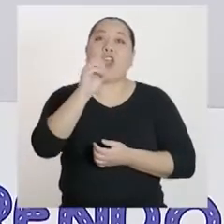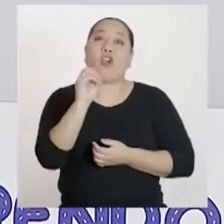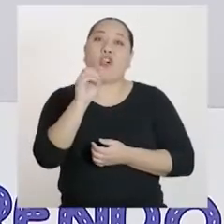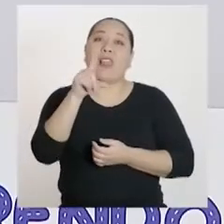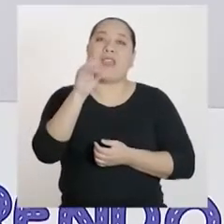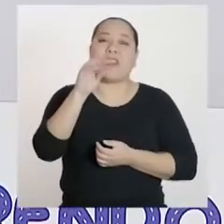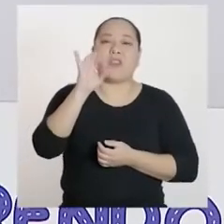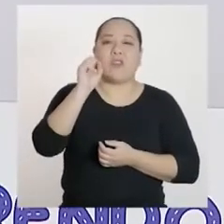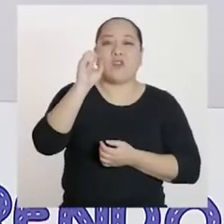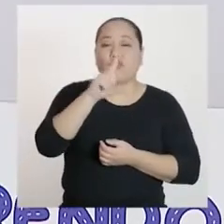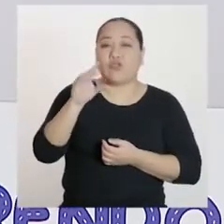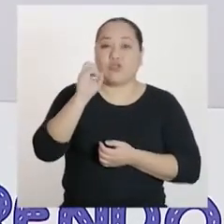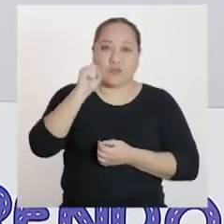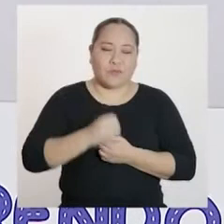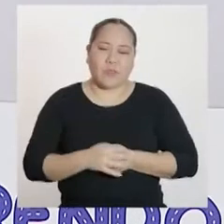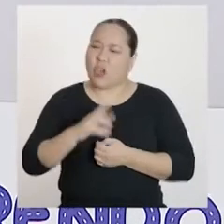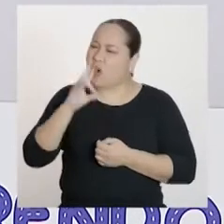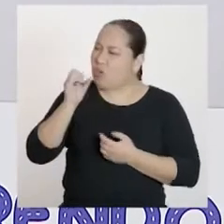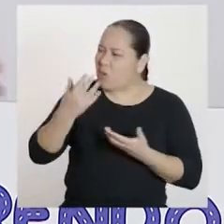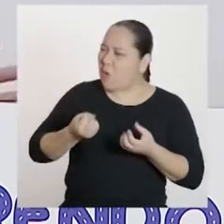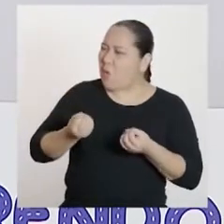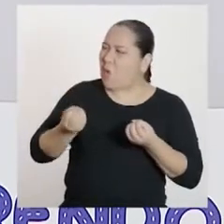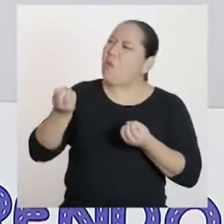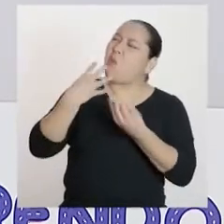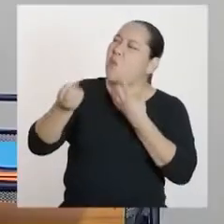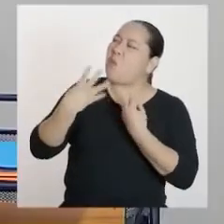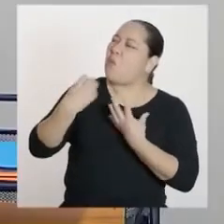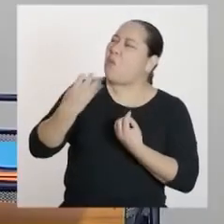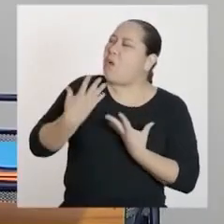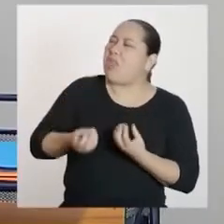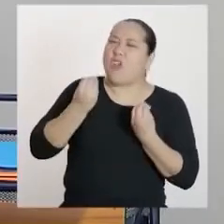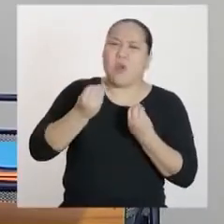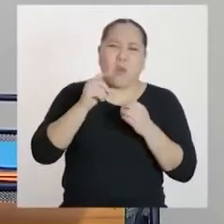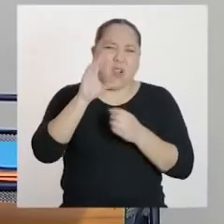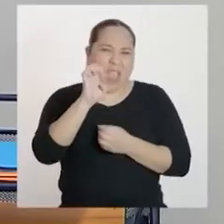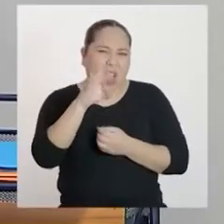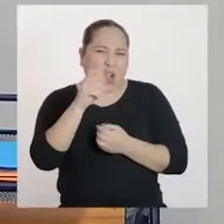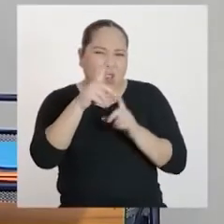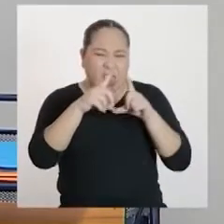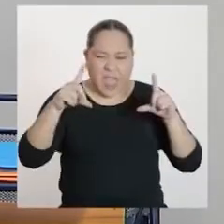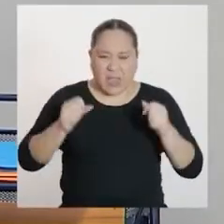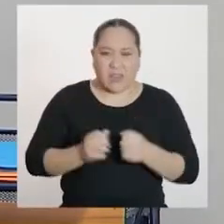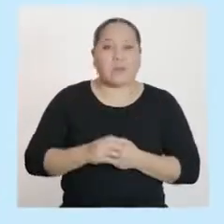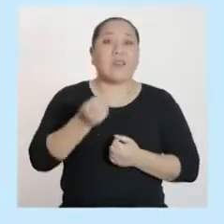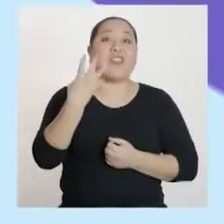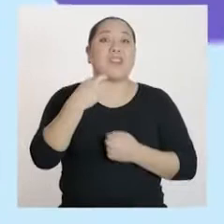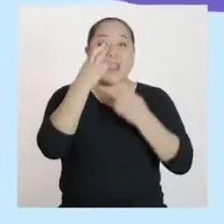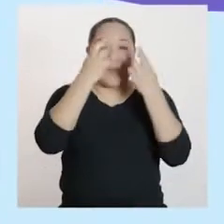ecoladrillos. Romina, cuéntanos, ¿de qué se trata eso de los ecoladrillos? Mejor que nos lo cuente la promo. Hola, chicos.